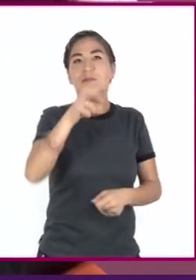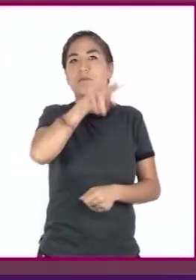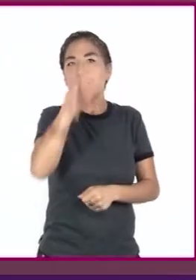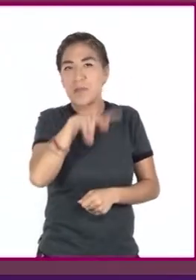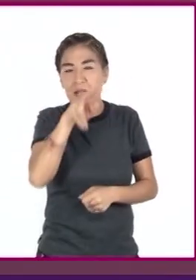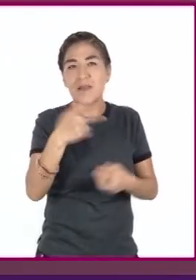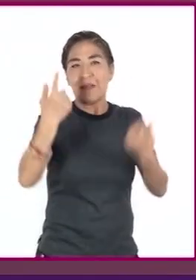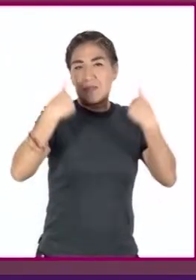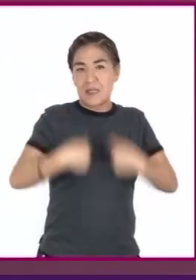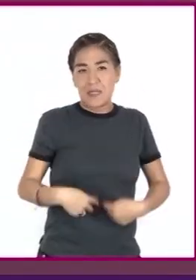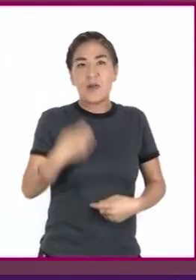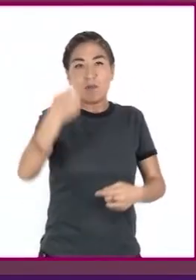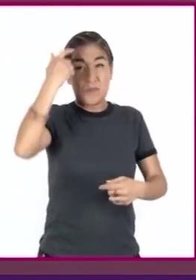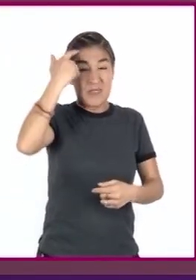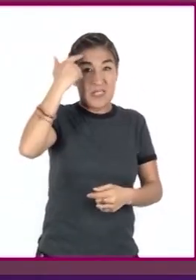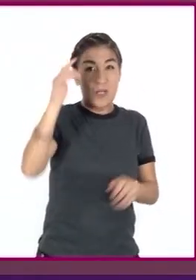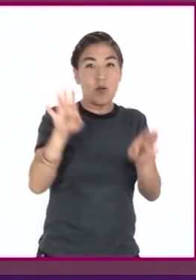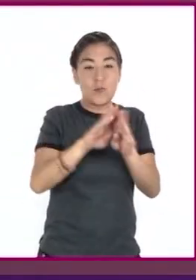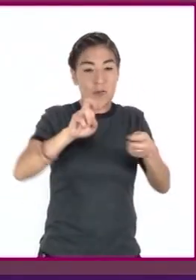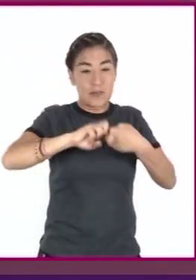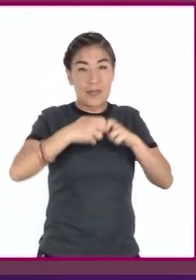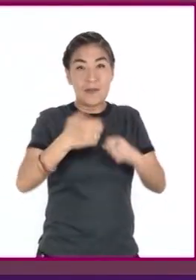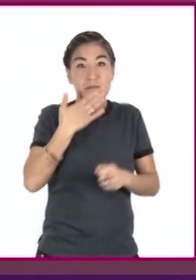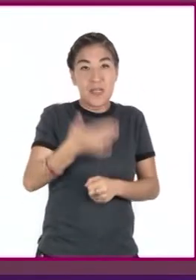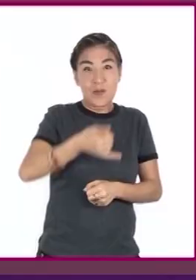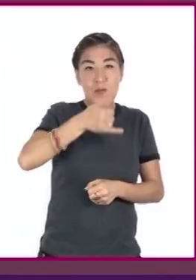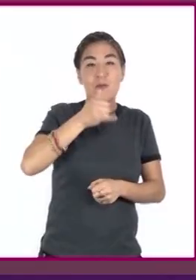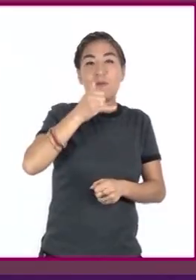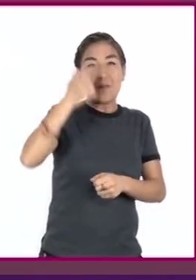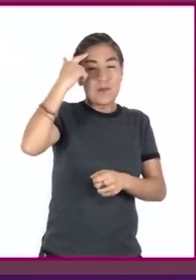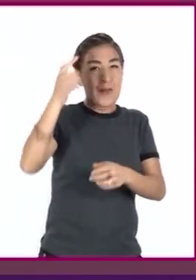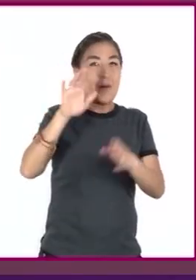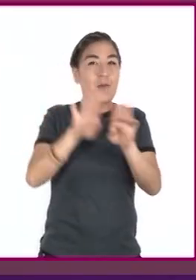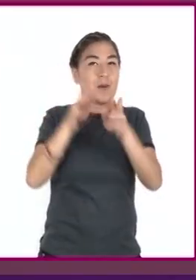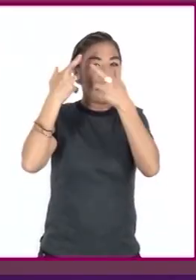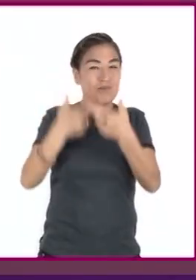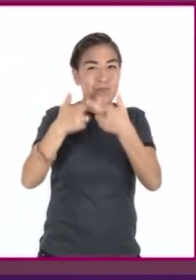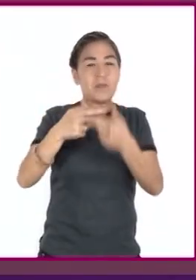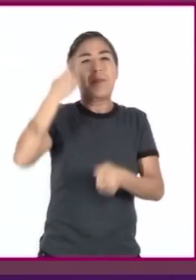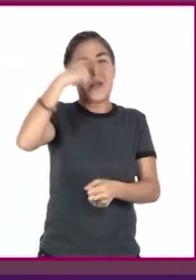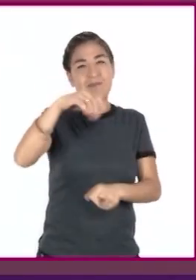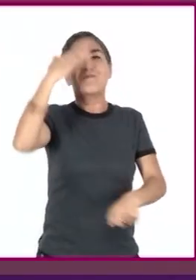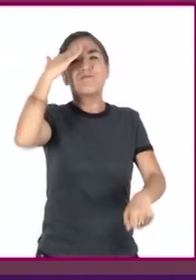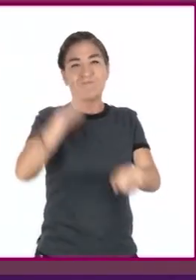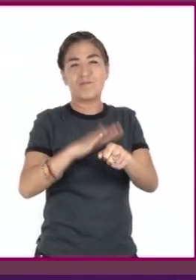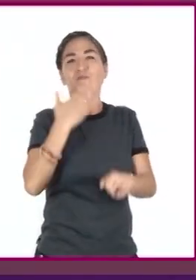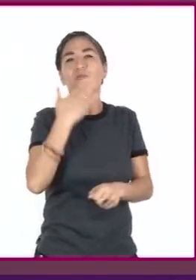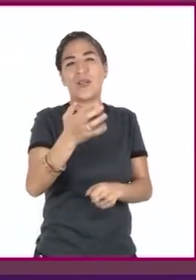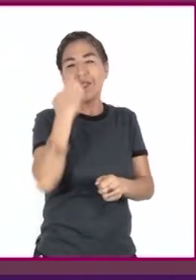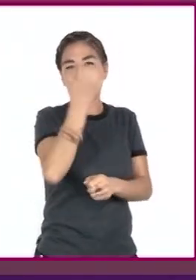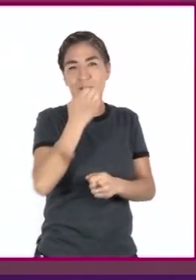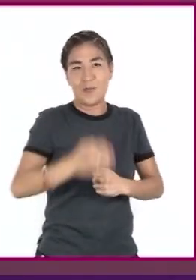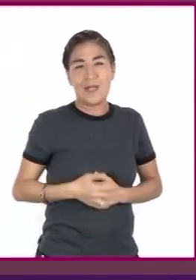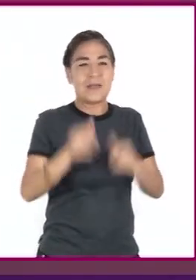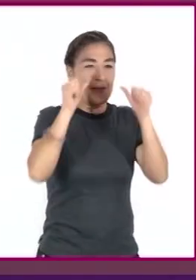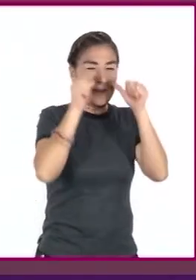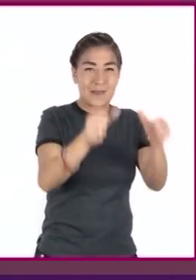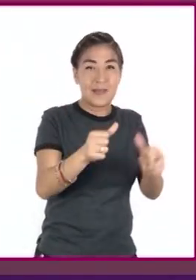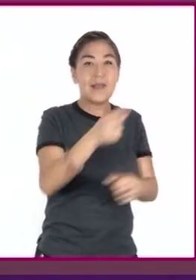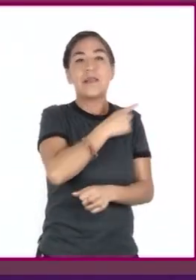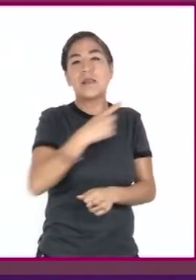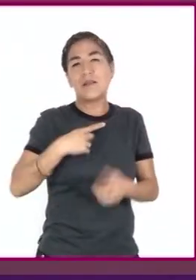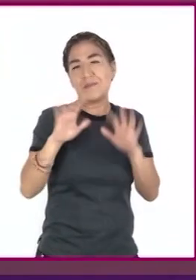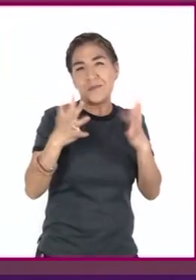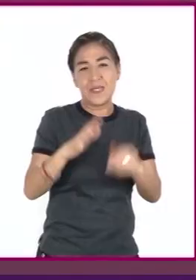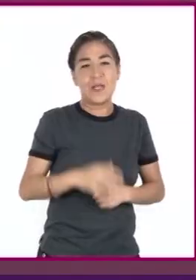ejemplo, un cerebro bien hidratado nos permite concentrarnos mejor en la escuela. Debemos tomar por